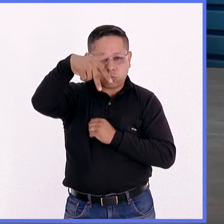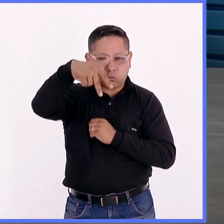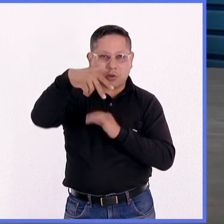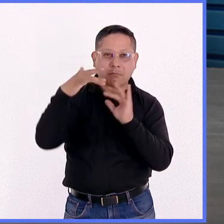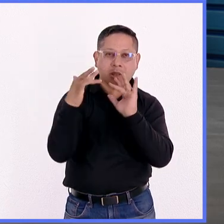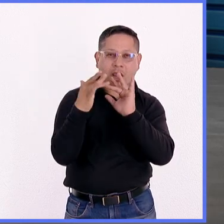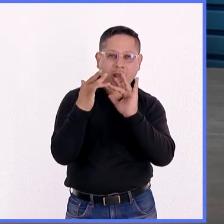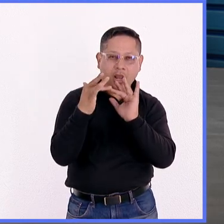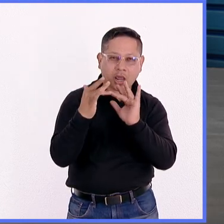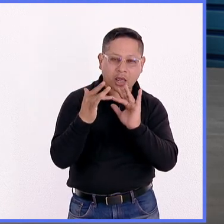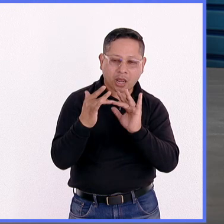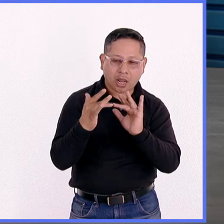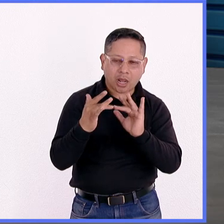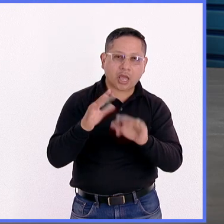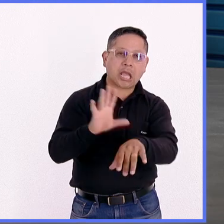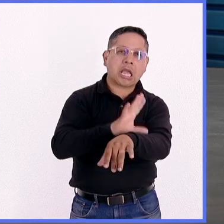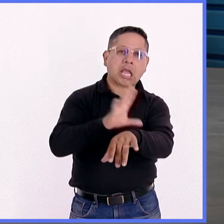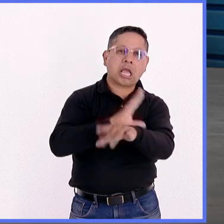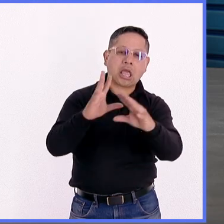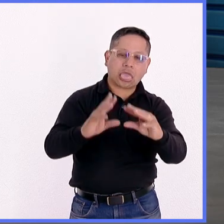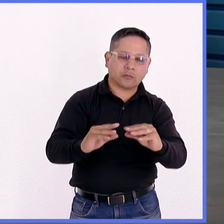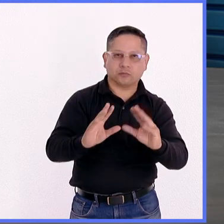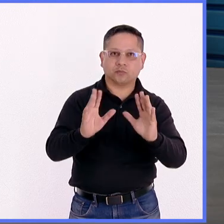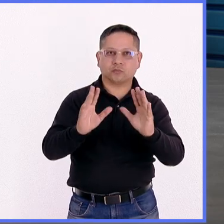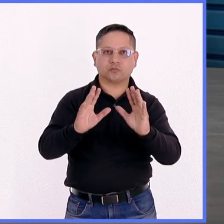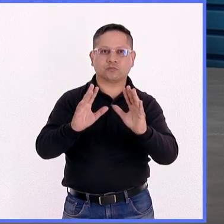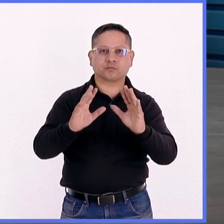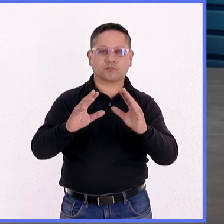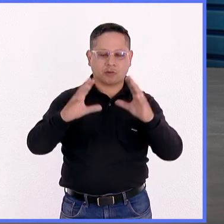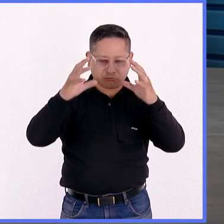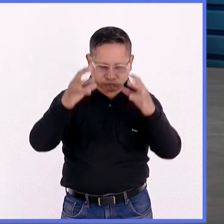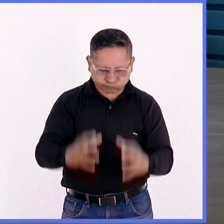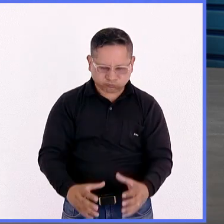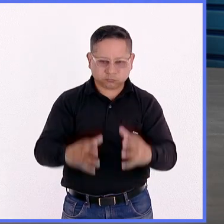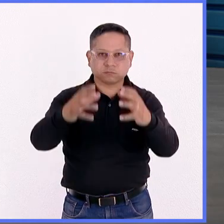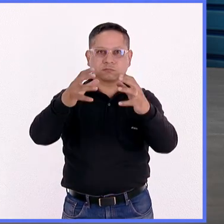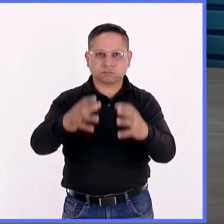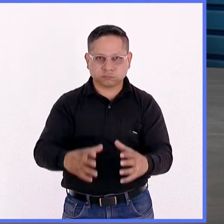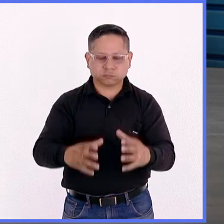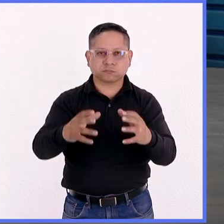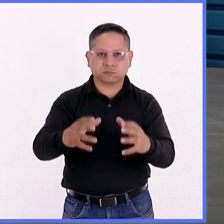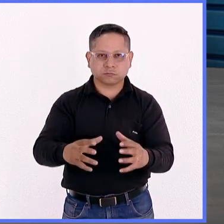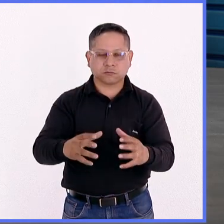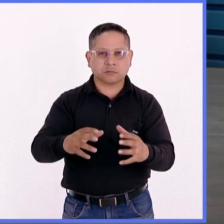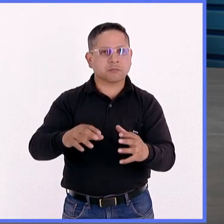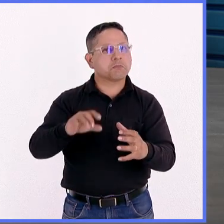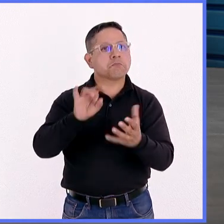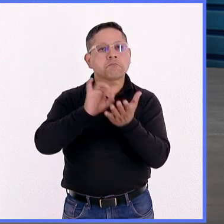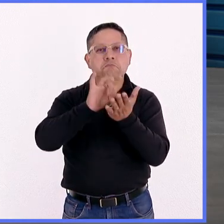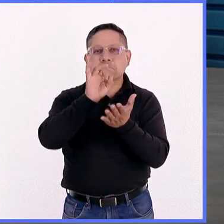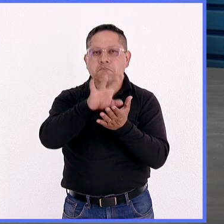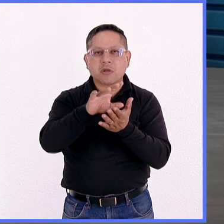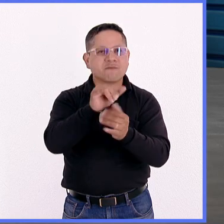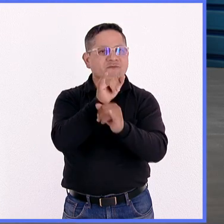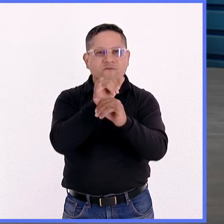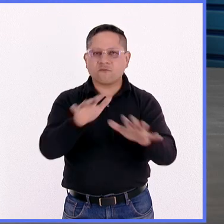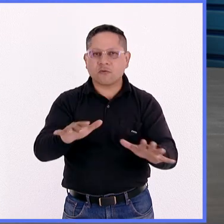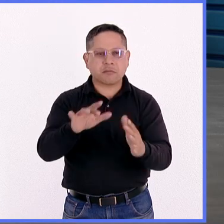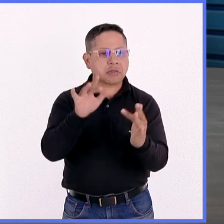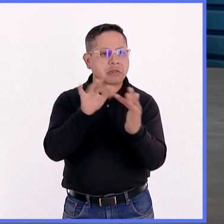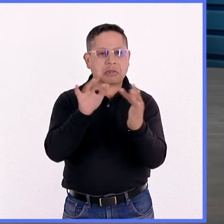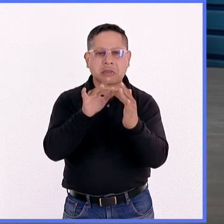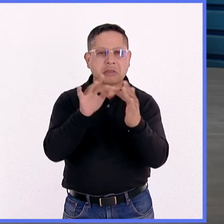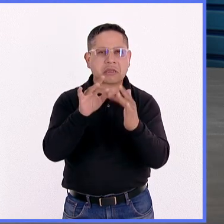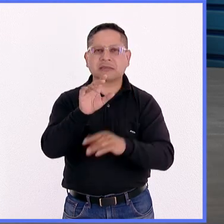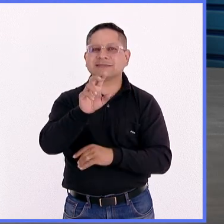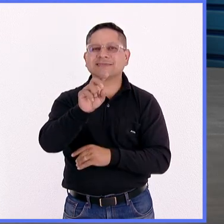información. Al mismo tiempo, debes funcionar 30 segundos después del impacto, debes seguir mandando información y la